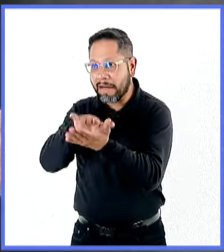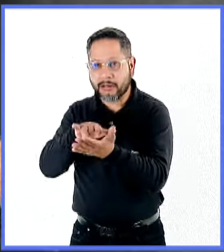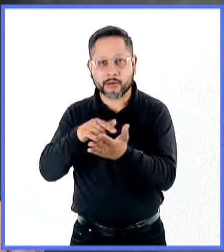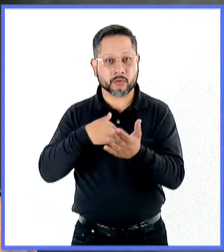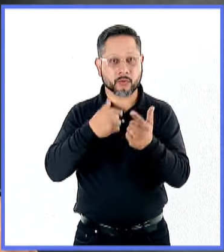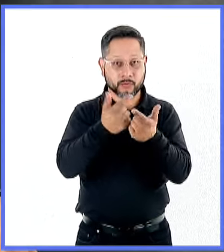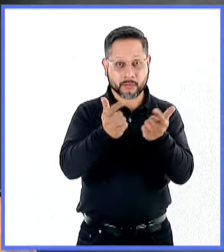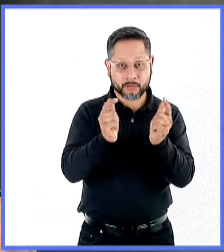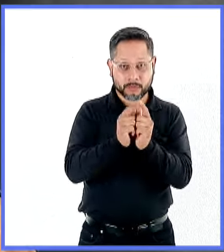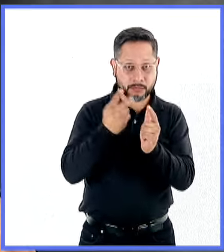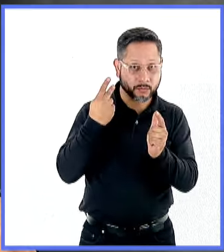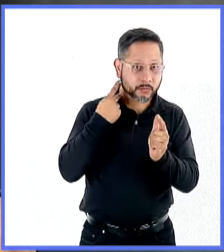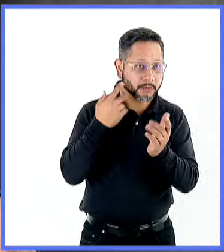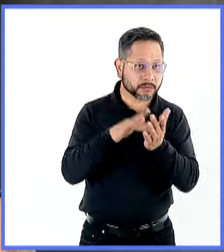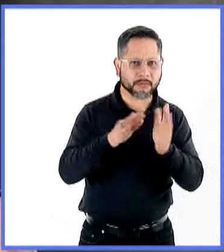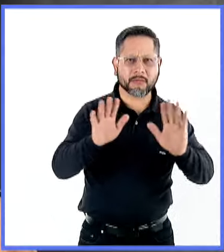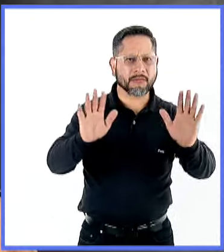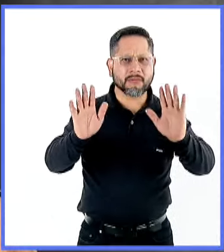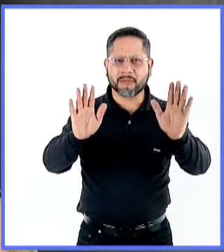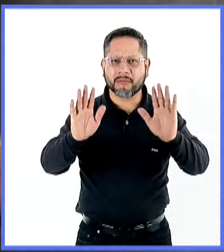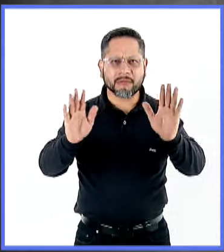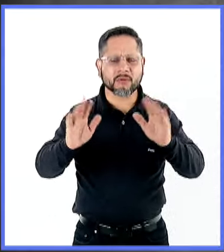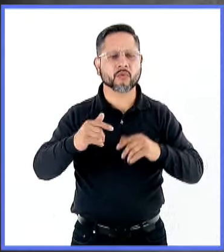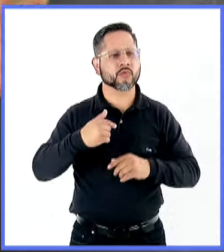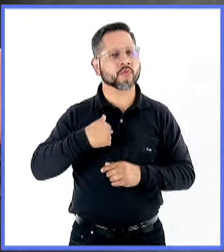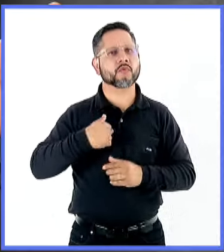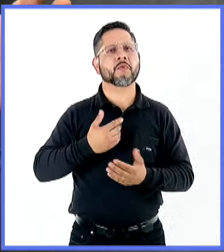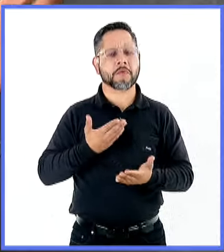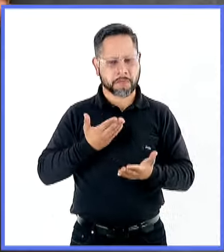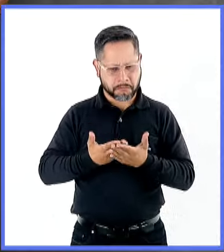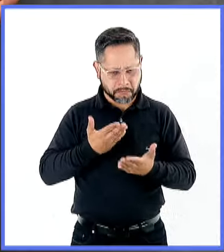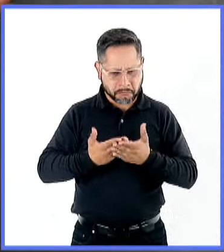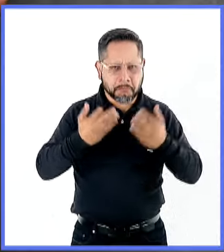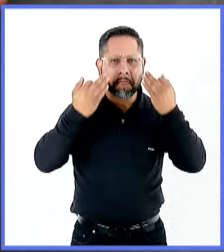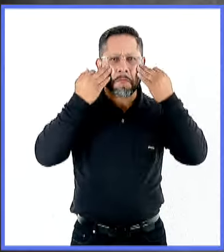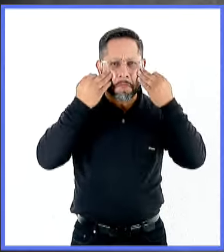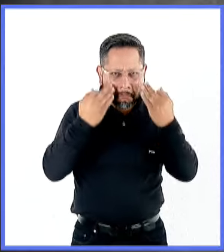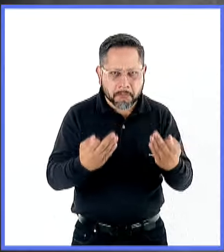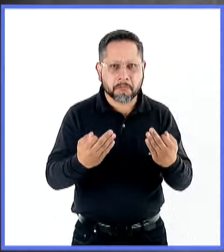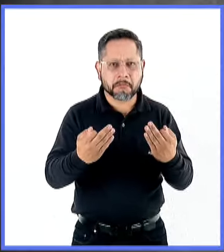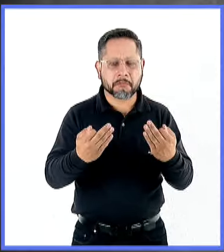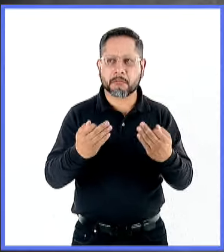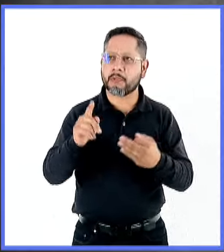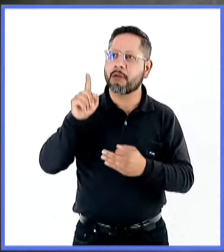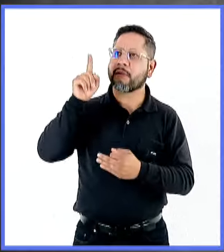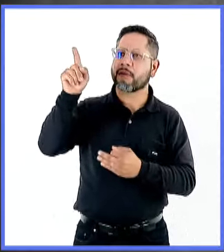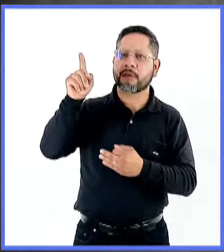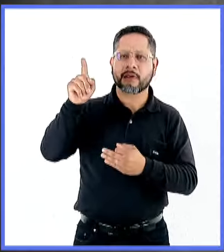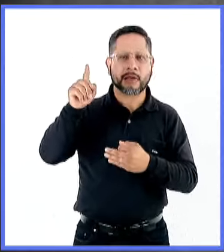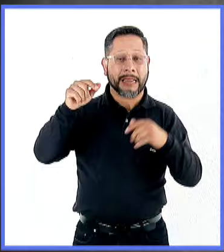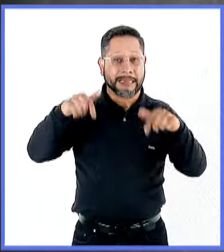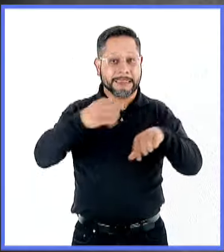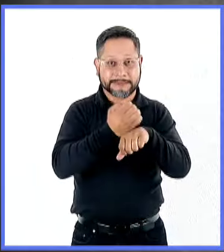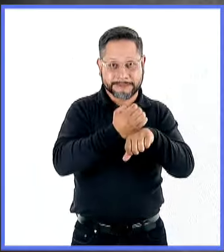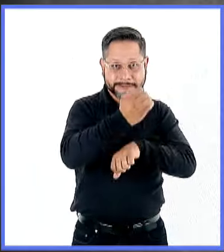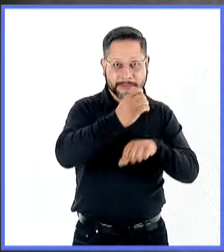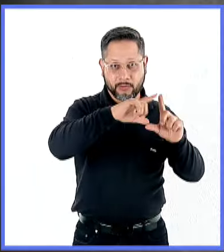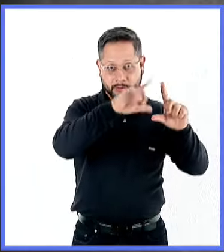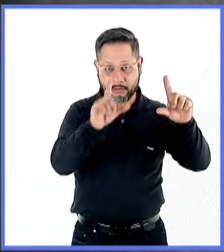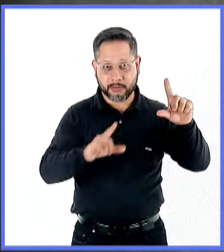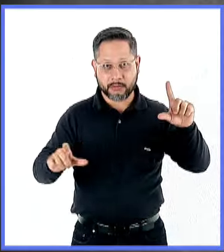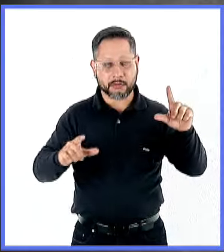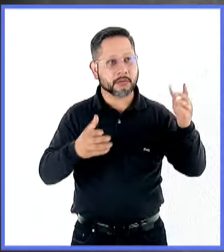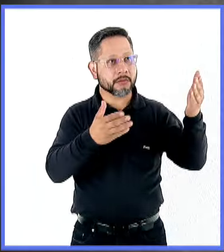no qué, es problema de ellos, ¿no? Yo lo digo porque lo he comprobado, he visto que cada país, cada Estado que llega